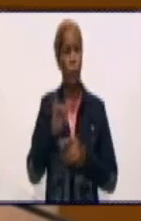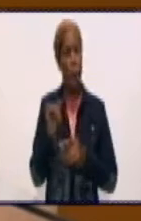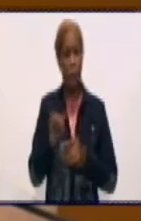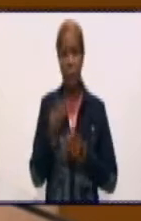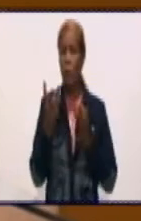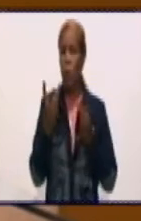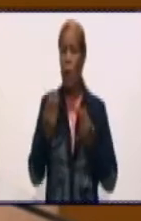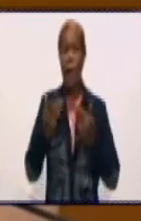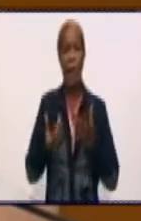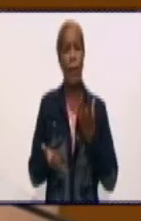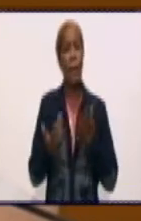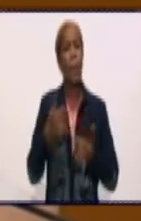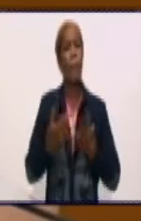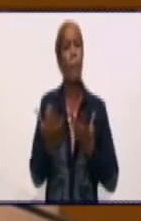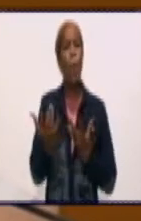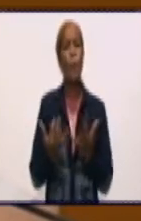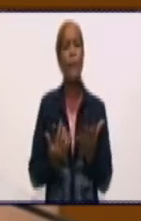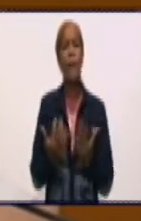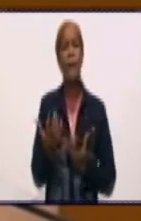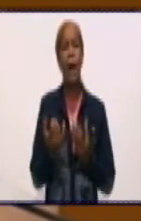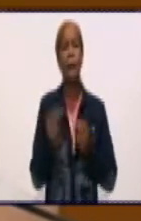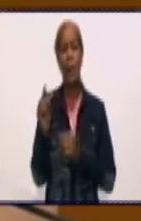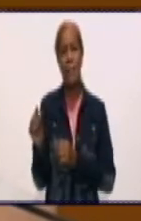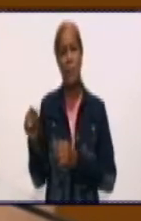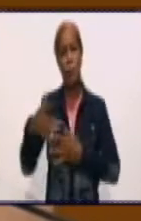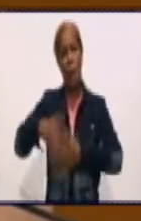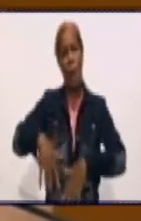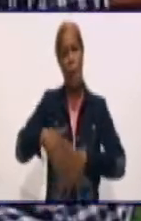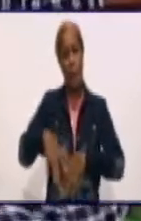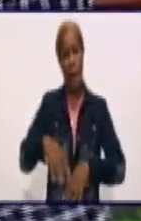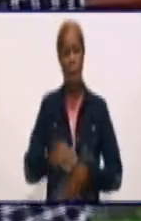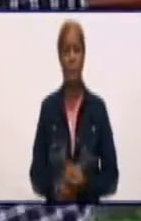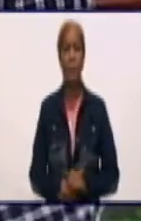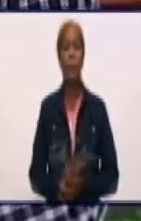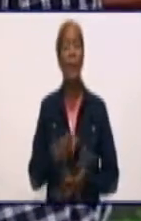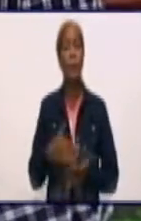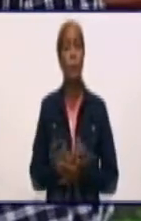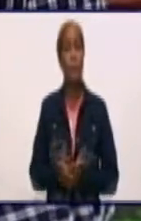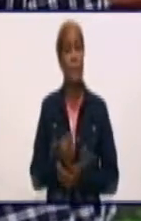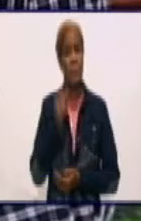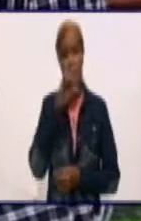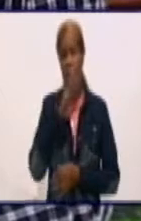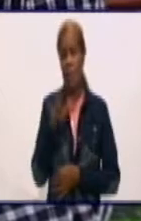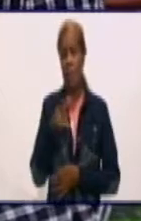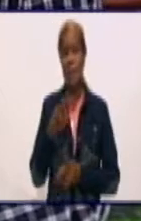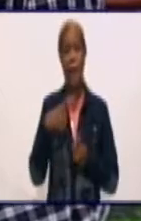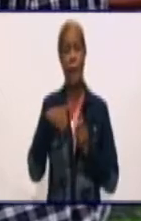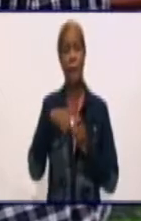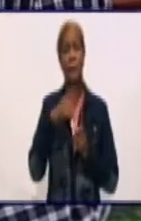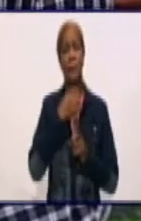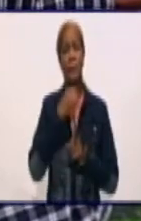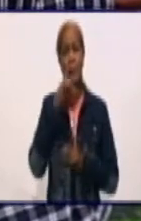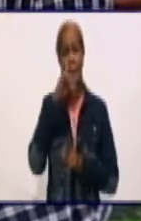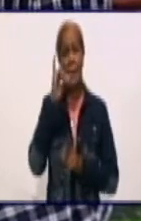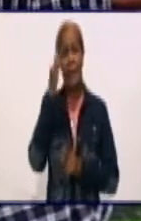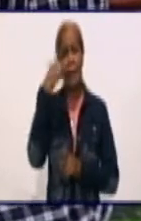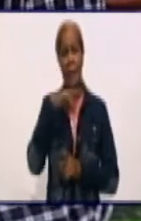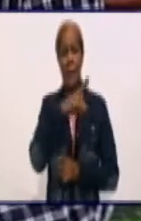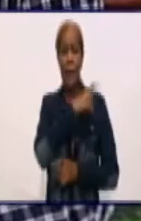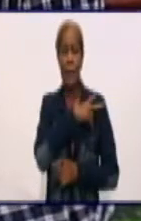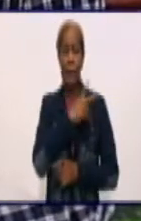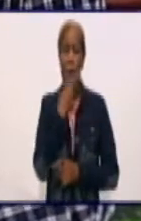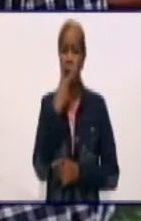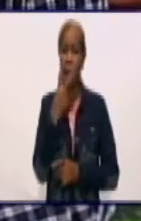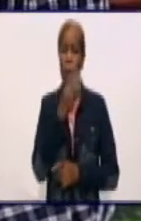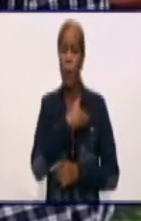Es decir, que la situación hoy de la provincia es compleja. Acaba de confirmar la doctora Kenia González Medina, jefa de atención médica en la provincia de